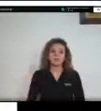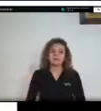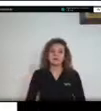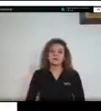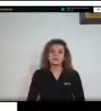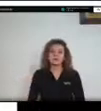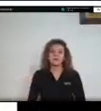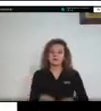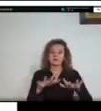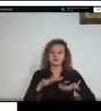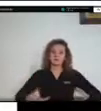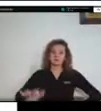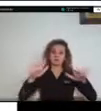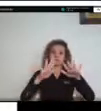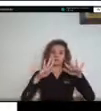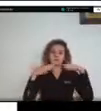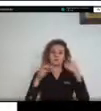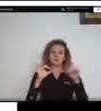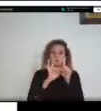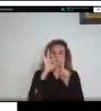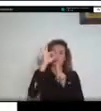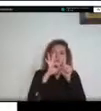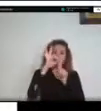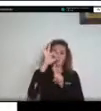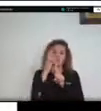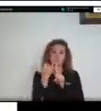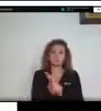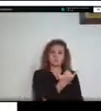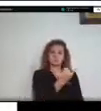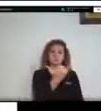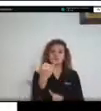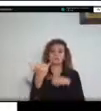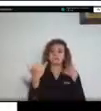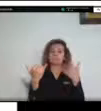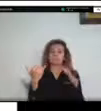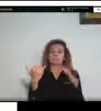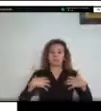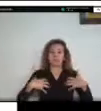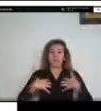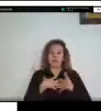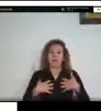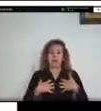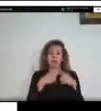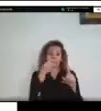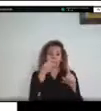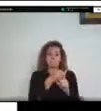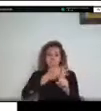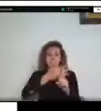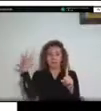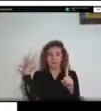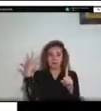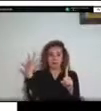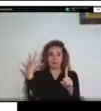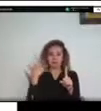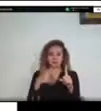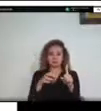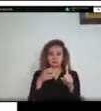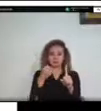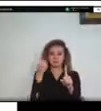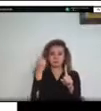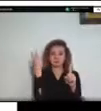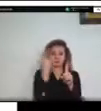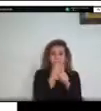geografía genera que haya una gran cantidad de especies silvestres, por eso mismo somos considerados como el departamento con mayor